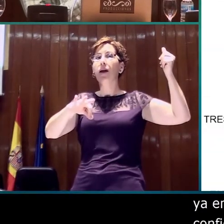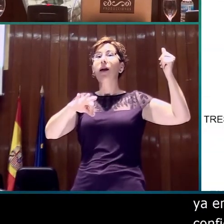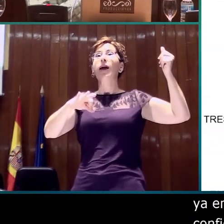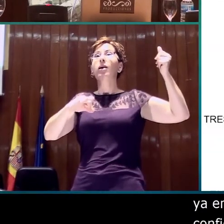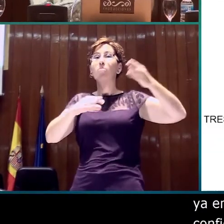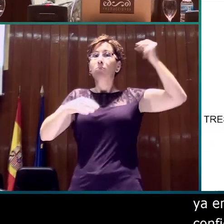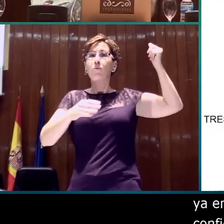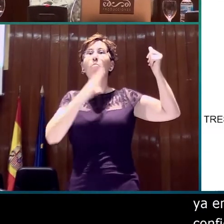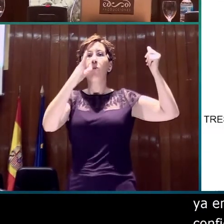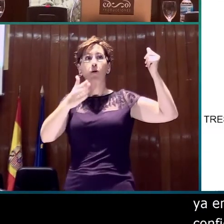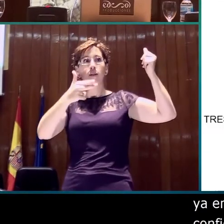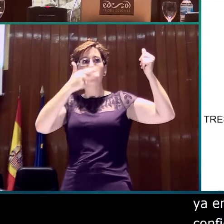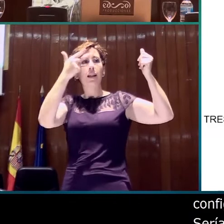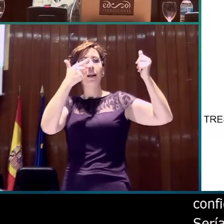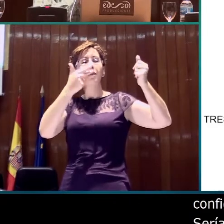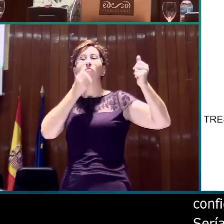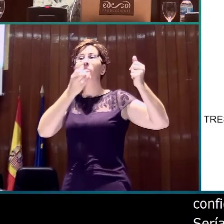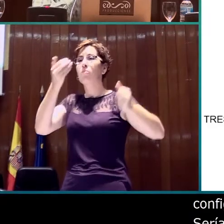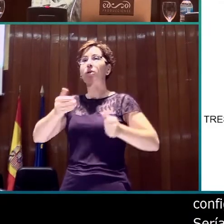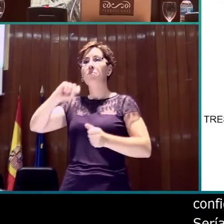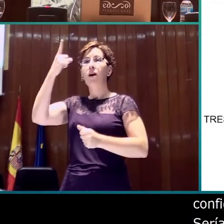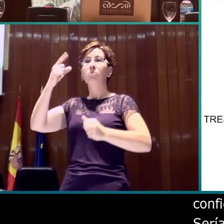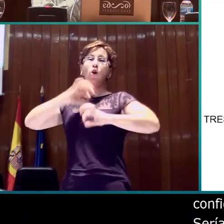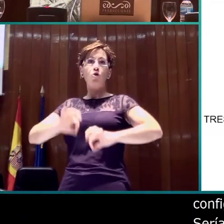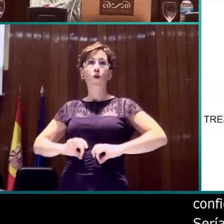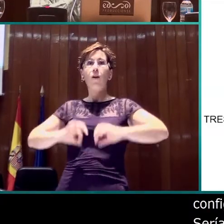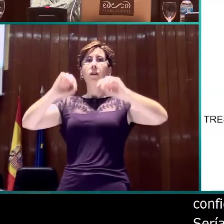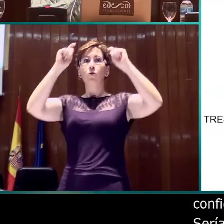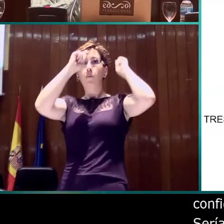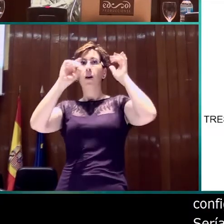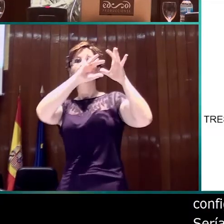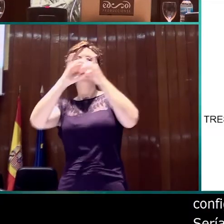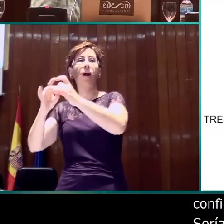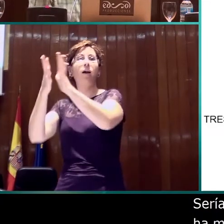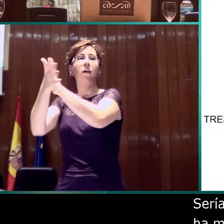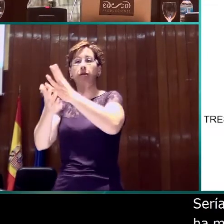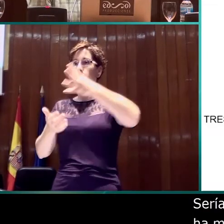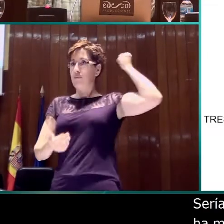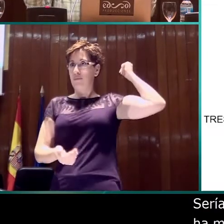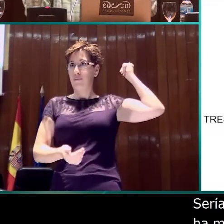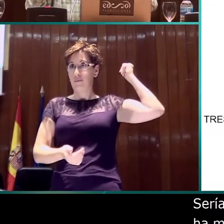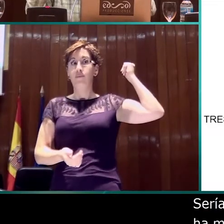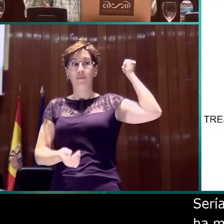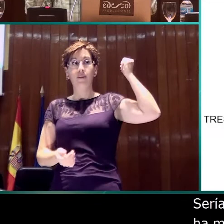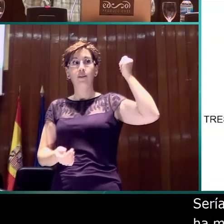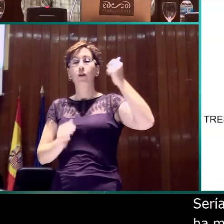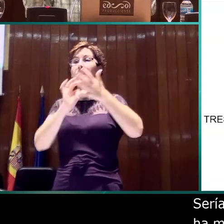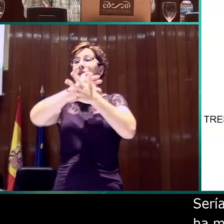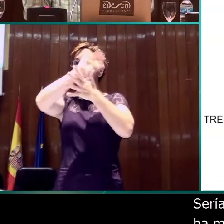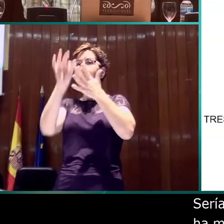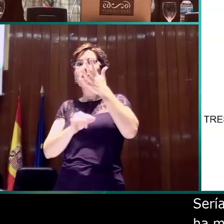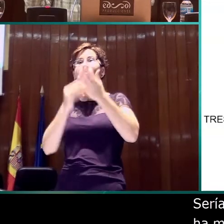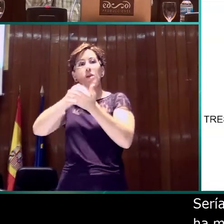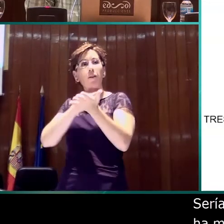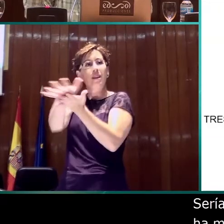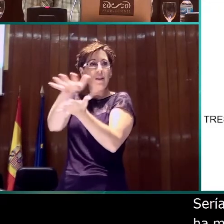chofer o lo que sea. Por ahí no me ha entrado, pero esto ocurre, ¿de acuerdo? Y en algún momento ya vuelve a asignar, hace otro